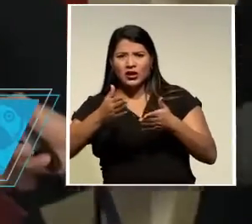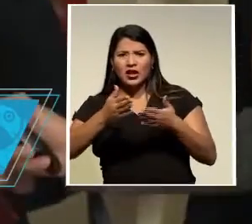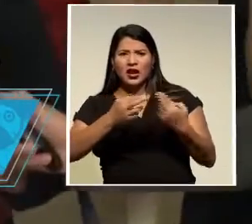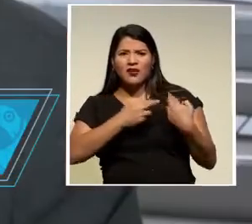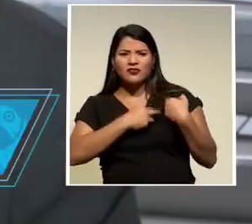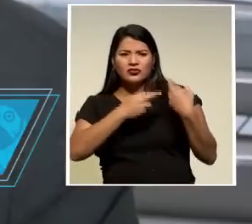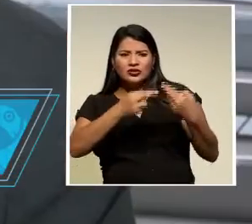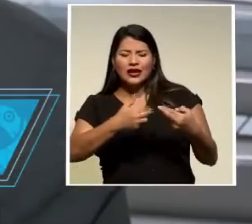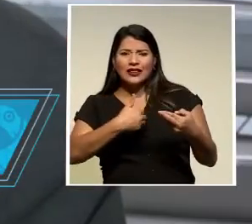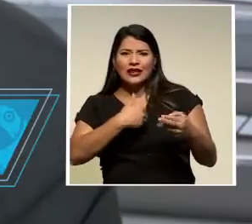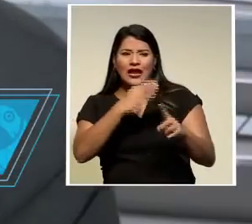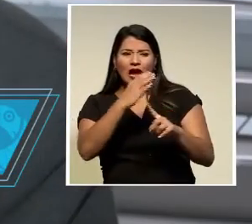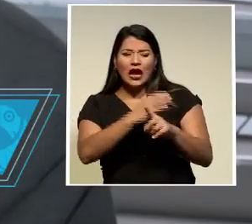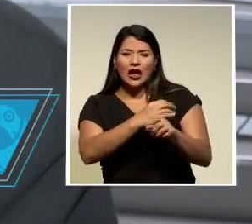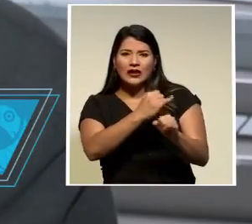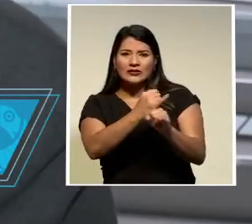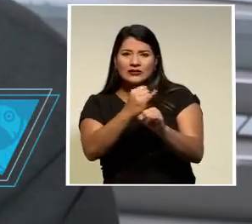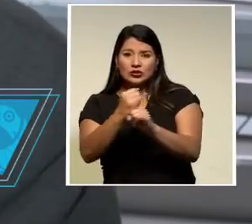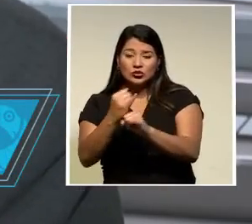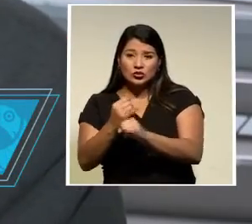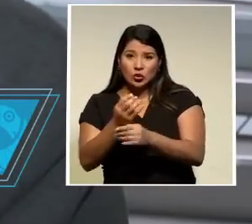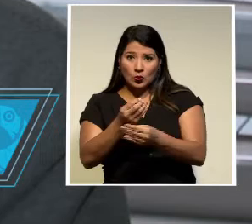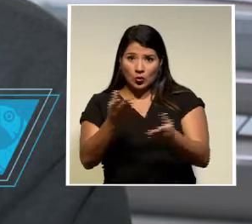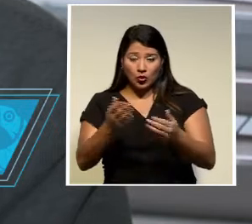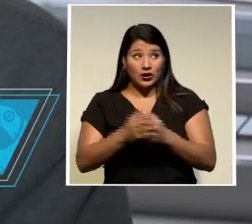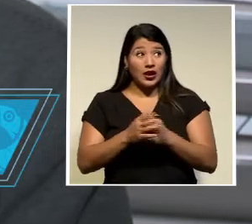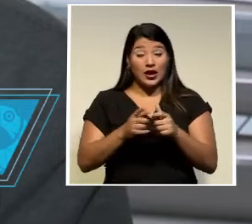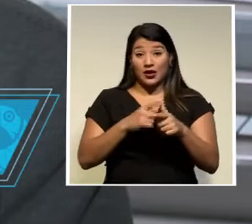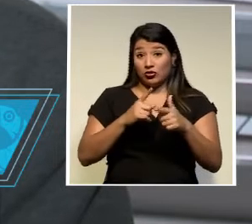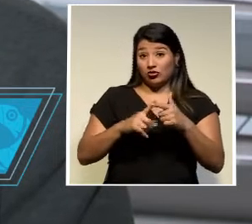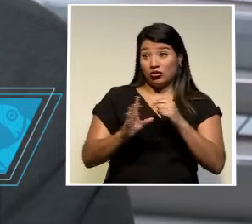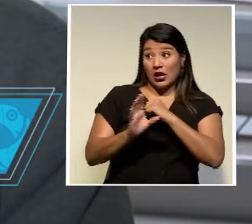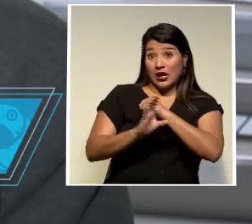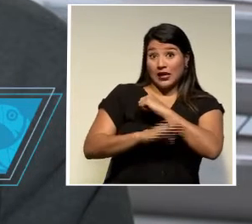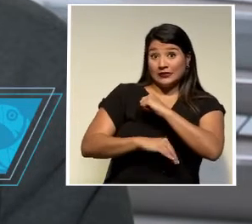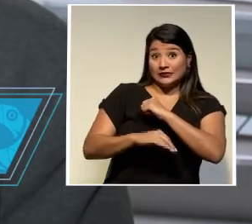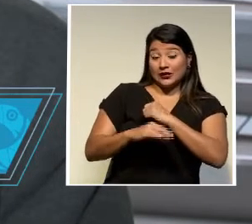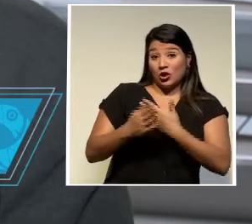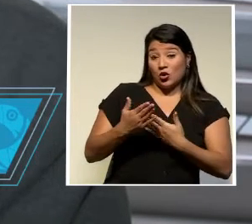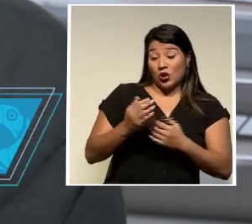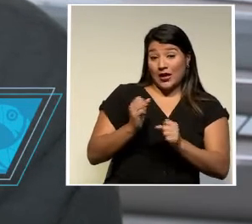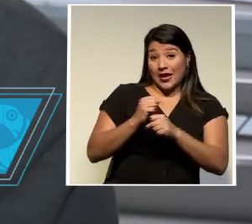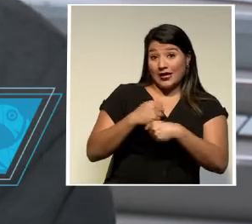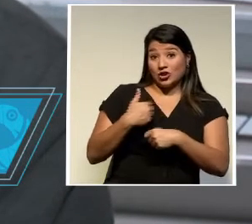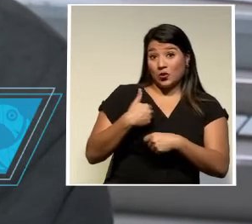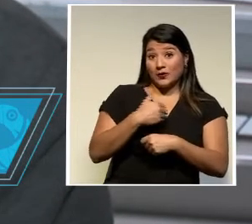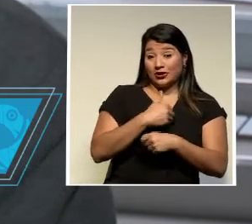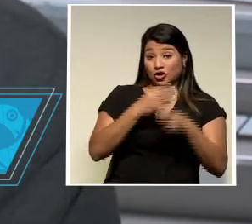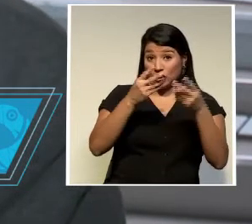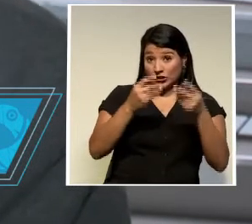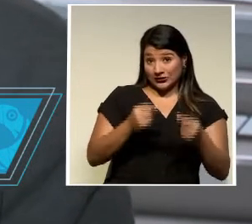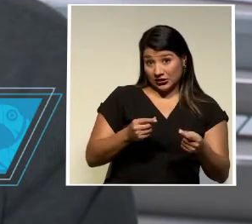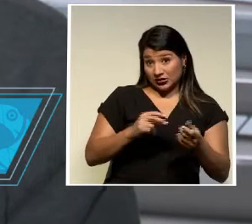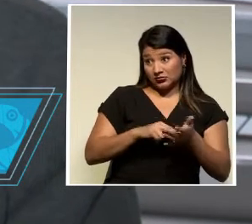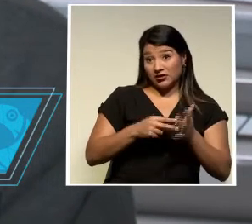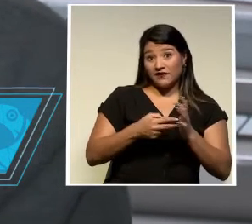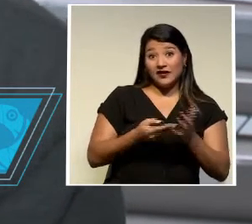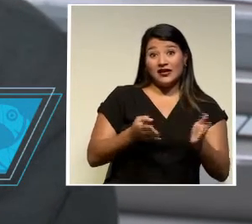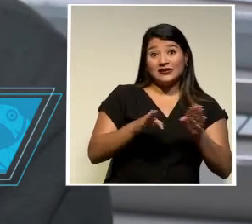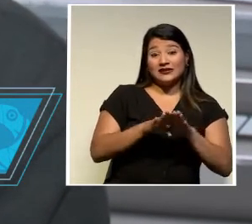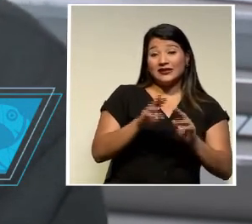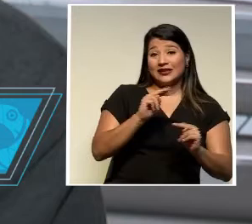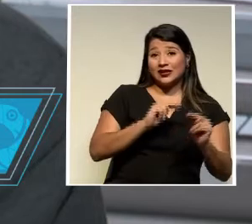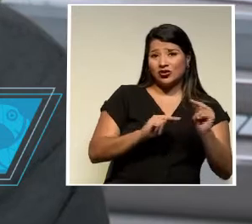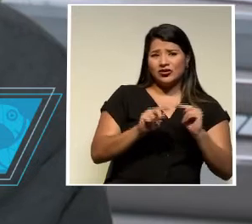públicas y la sanción que ellos están aplicando que según Hacienda procede el cierre de negocio ya es una